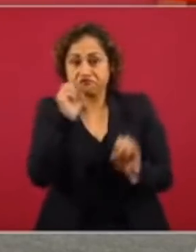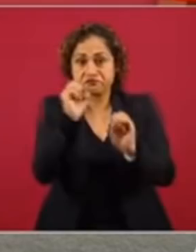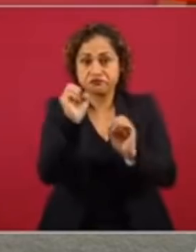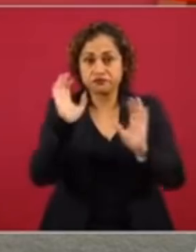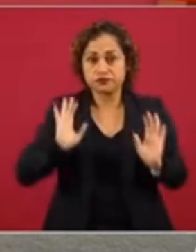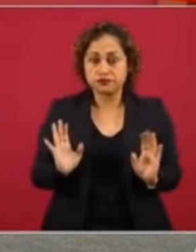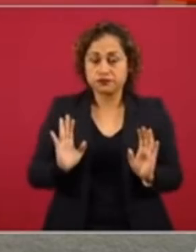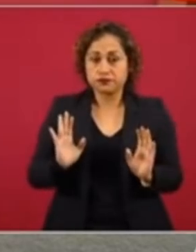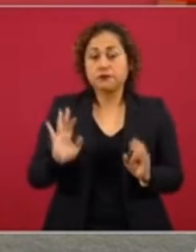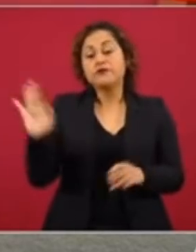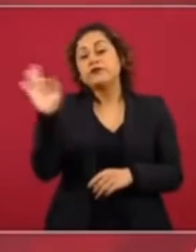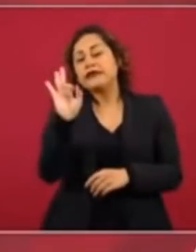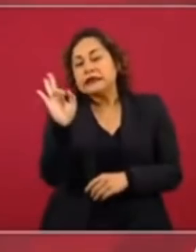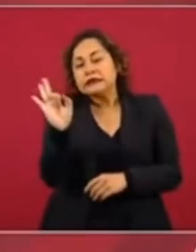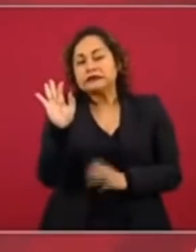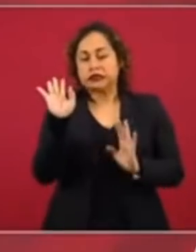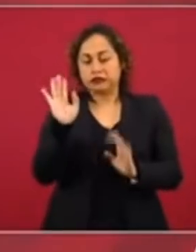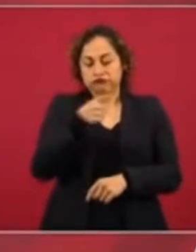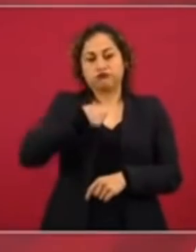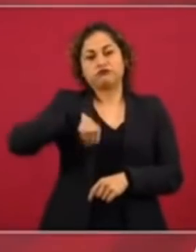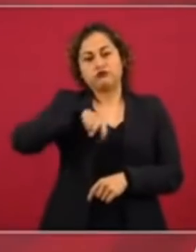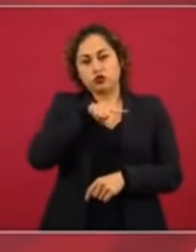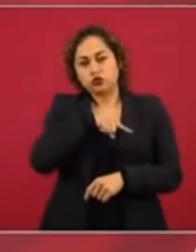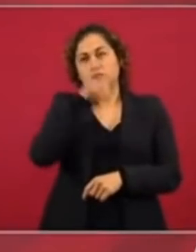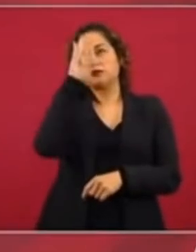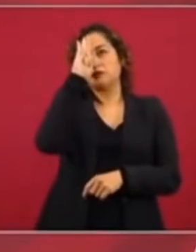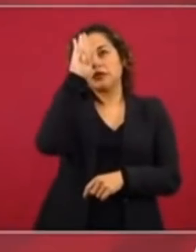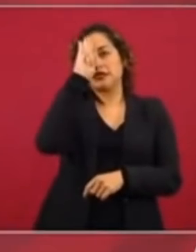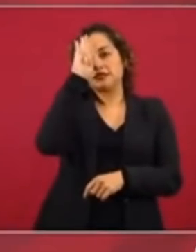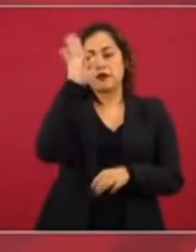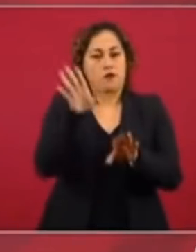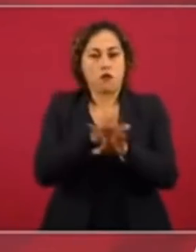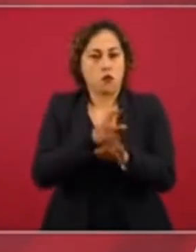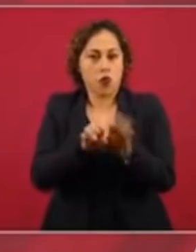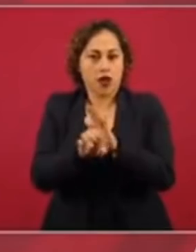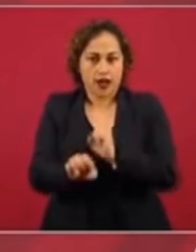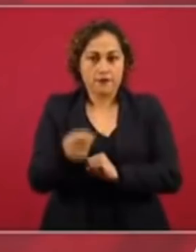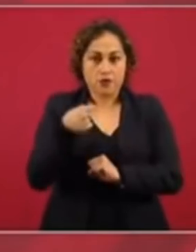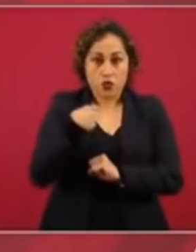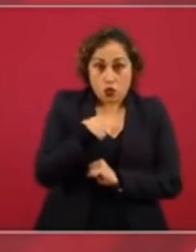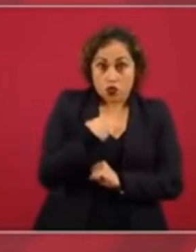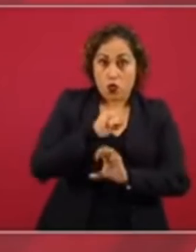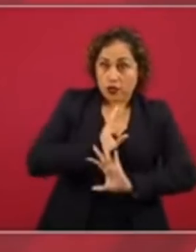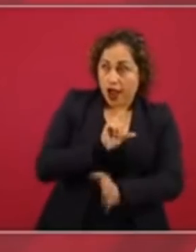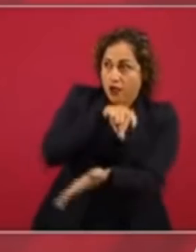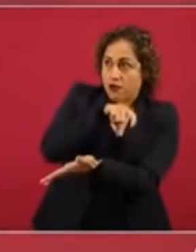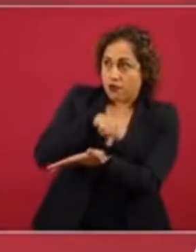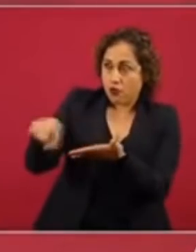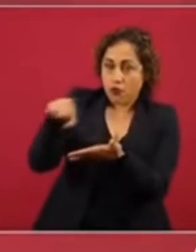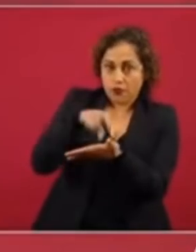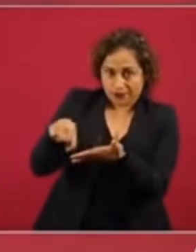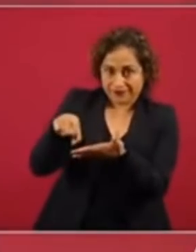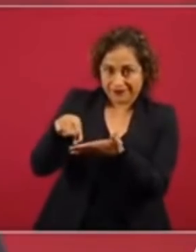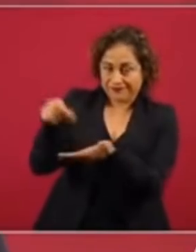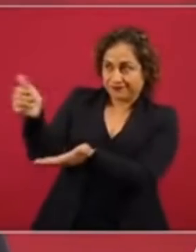sociales y así poder saquear al pueblo de México. Amigos y amigas, estoy seguro que el pueblo de México